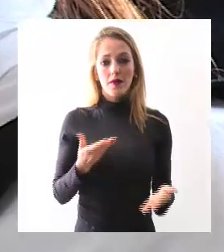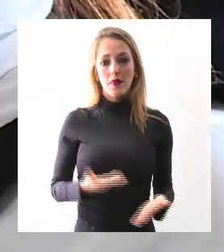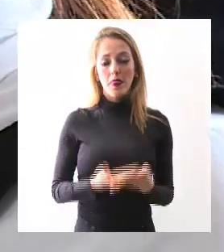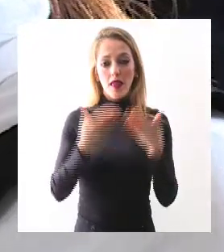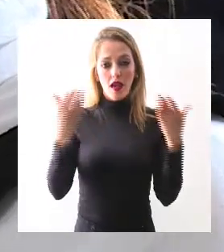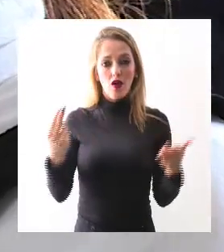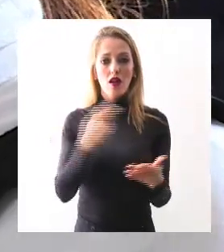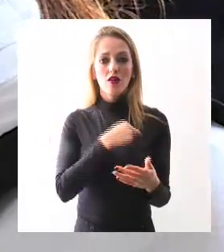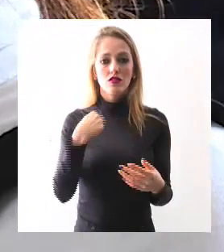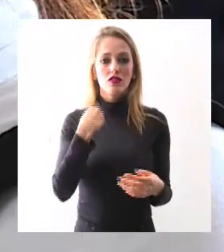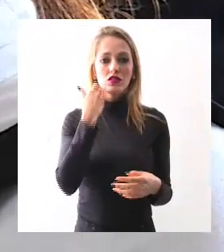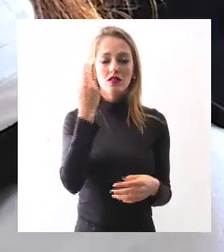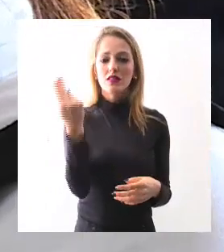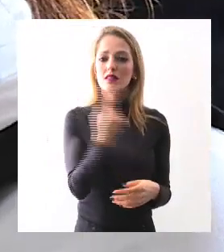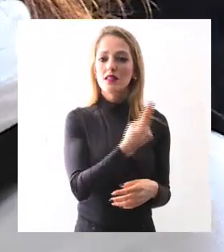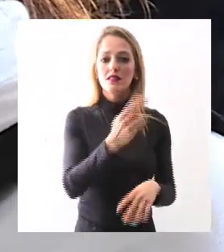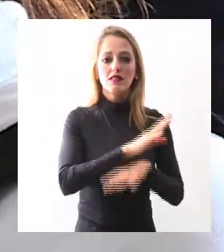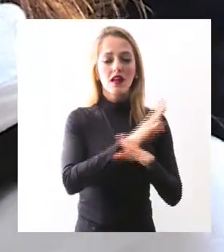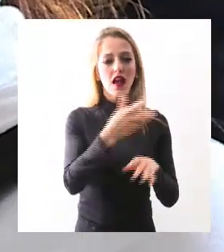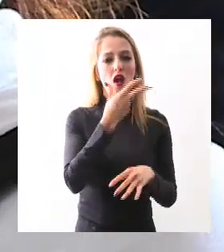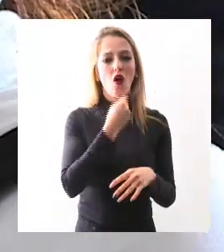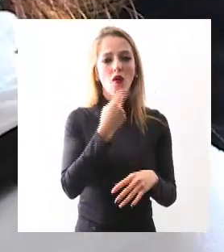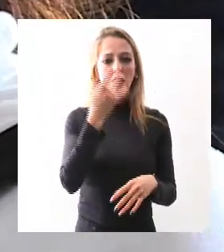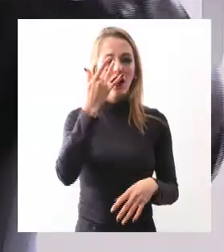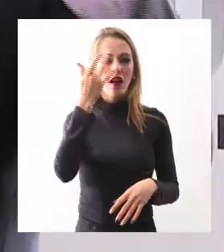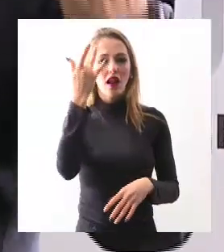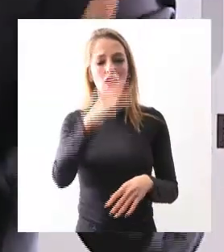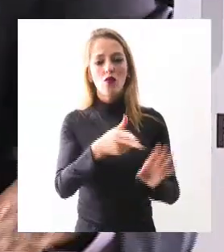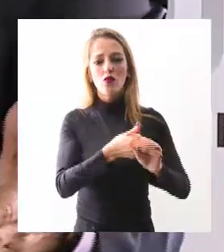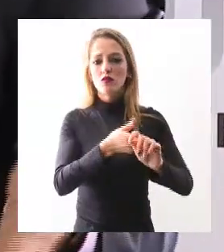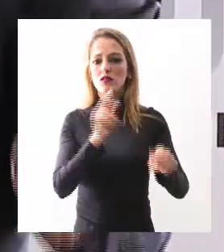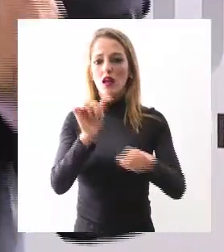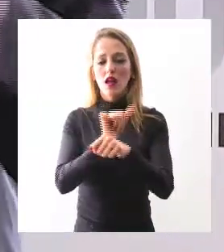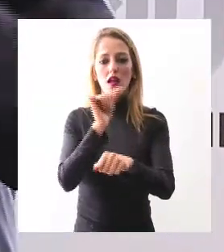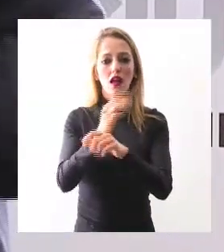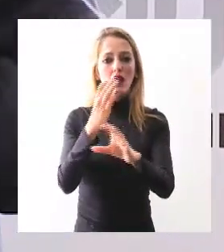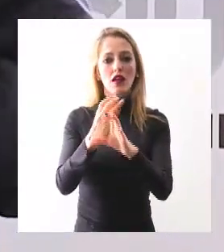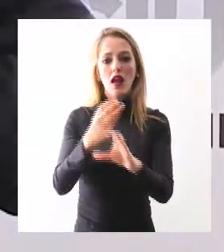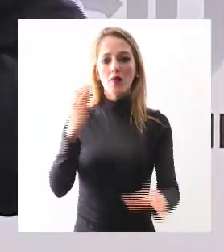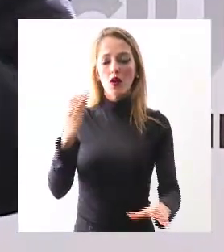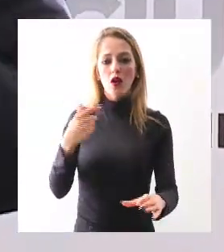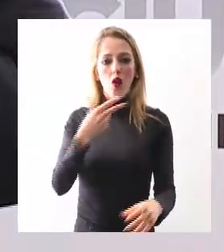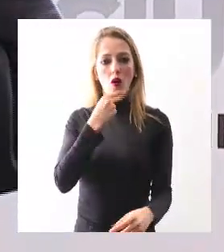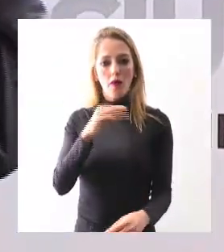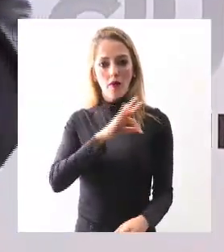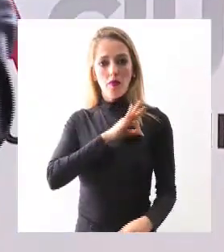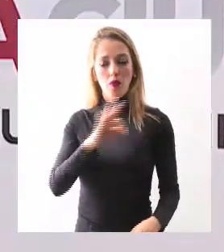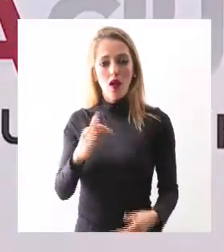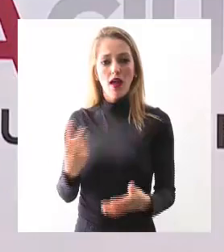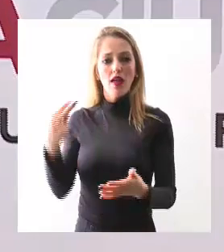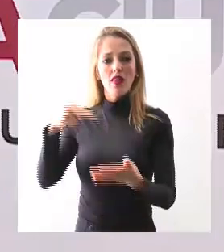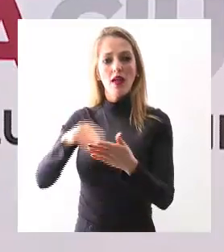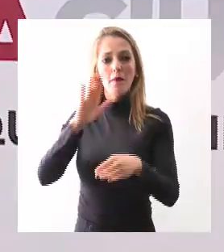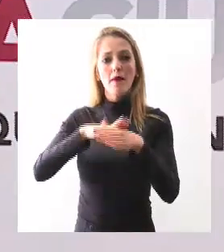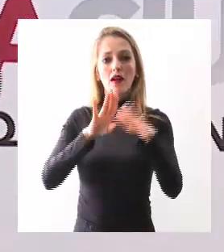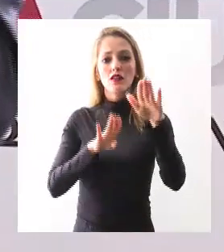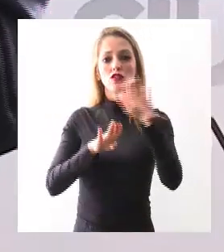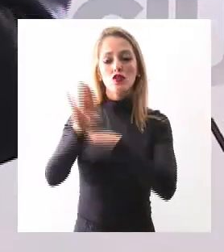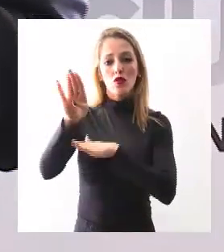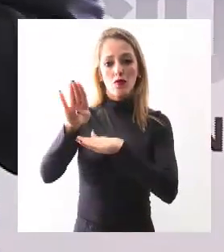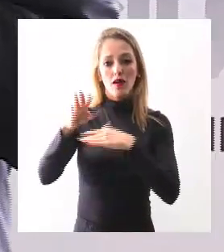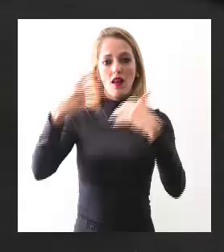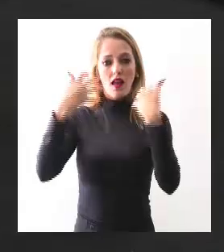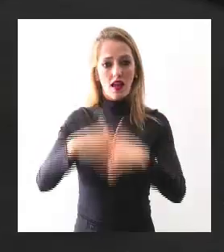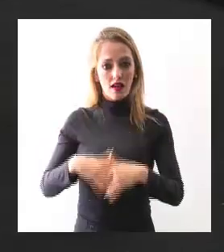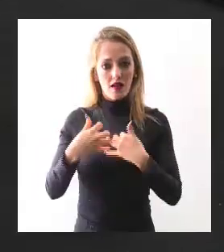convencerlo de que tiene que renunciar a ese camión, generarse una sociedad anónima donde se convierte en accionista, someterse a un sistema de prepago